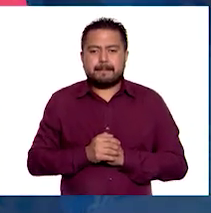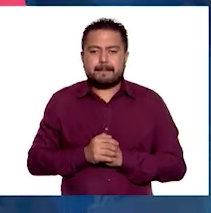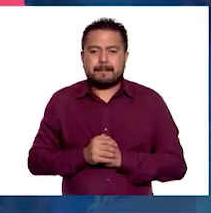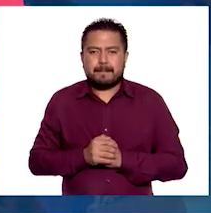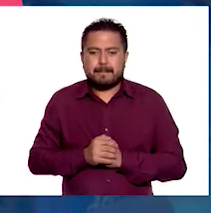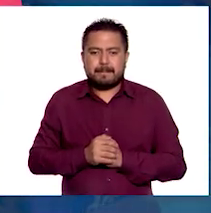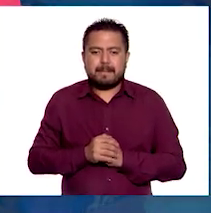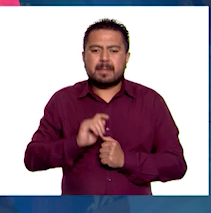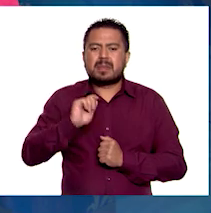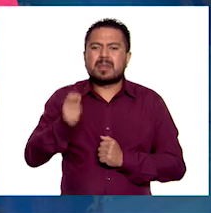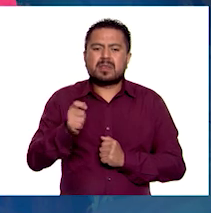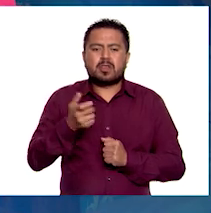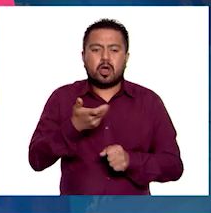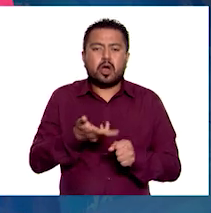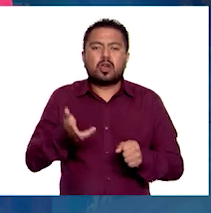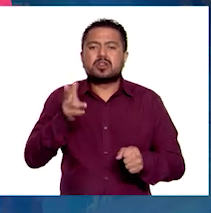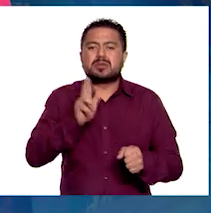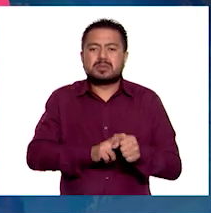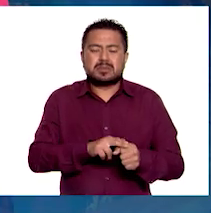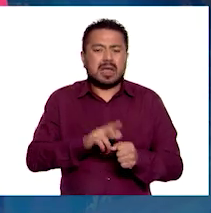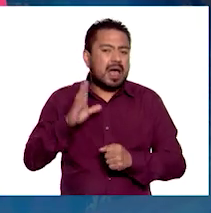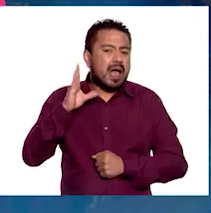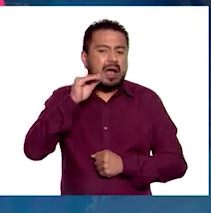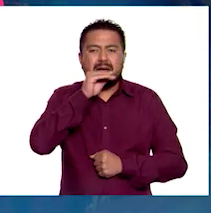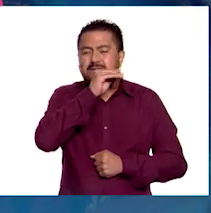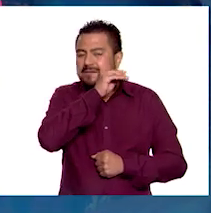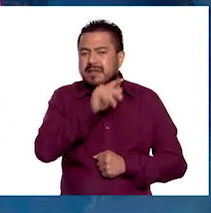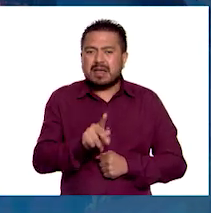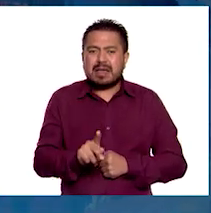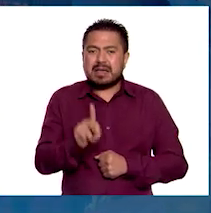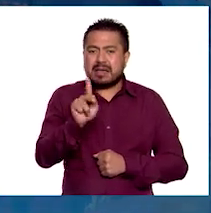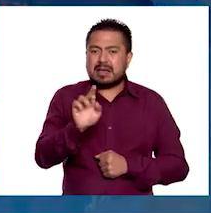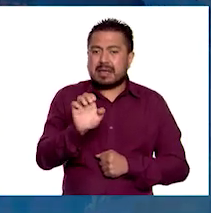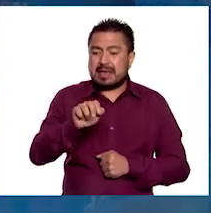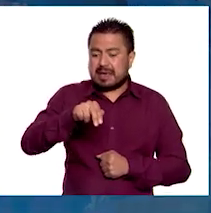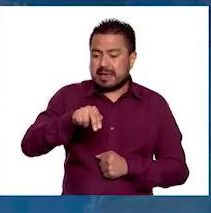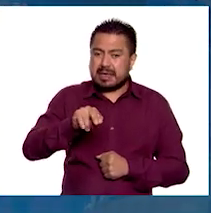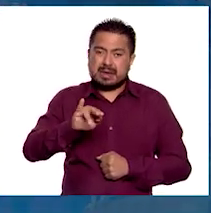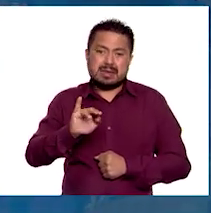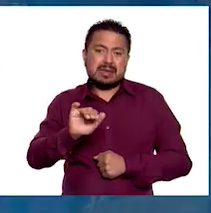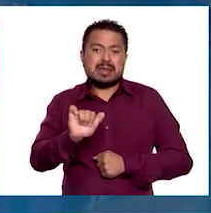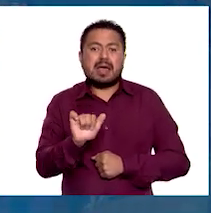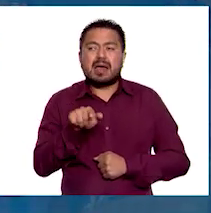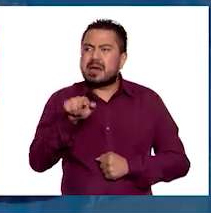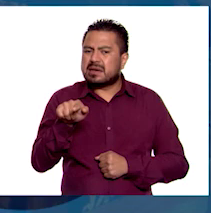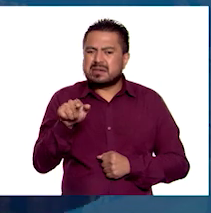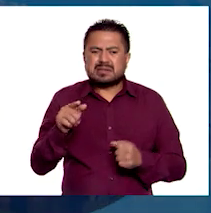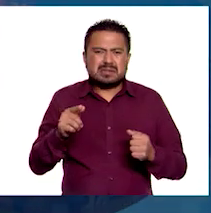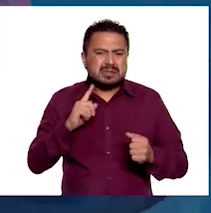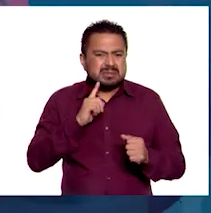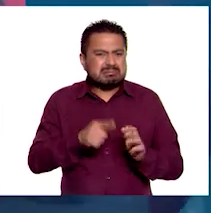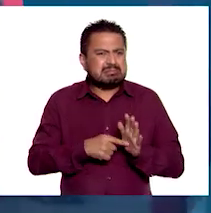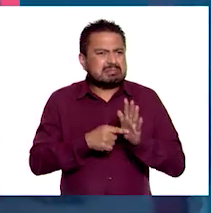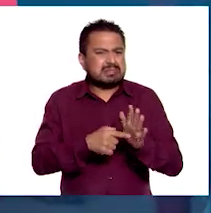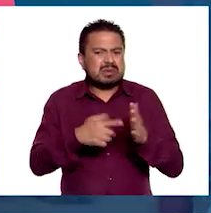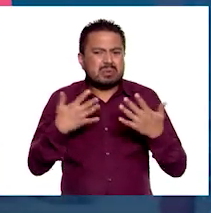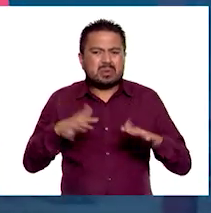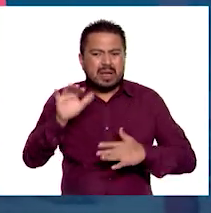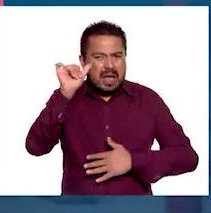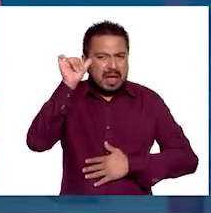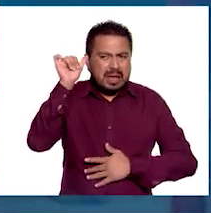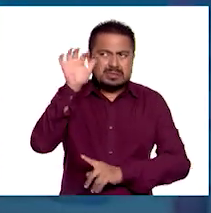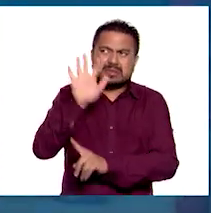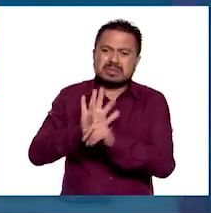Se trata de un hospital de Kenia en África. Sí. Y aquí se muestra que en Bangladesh, en Asia,